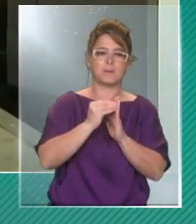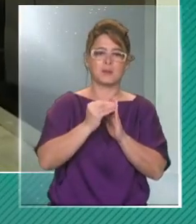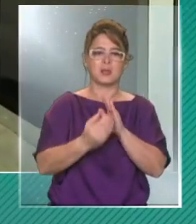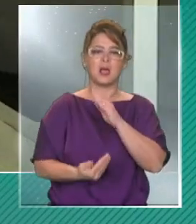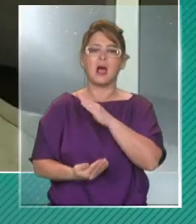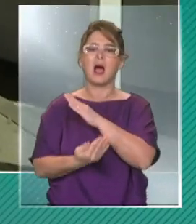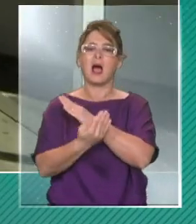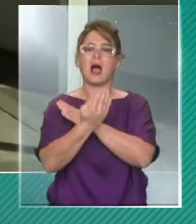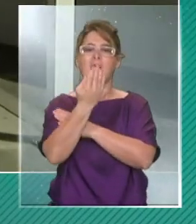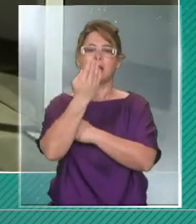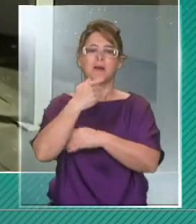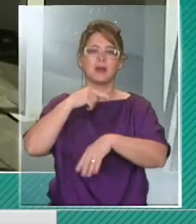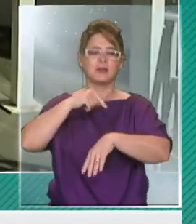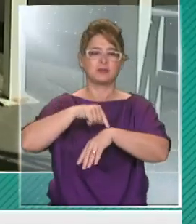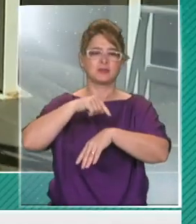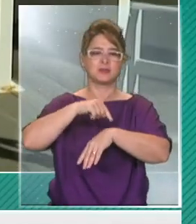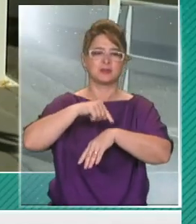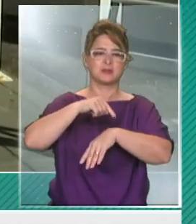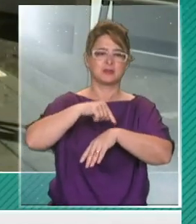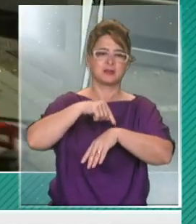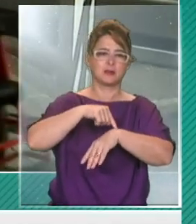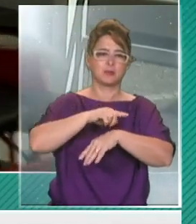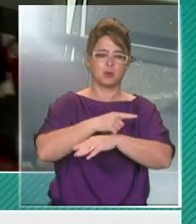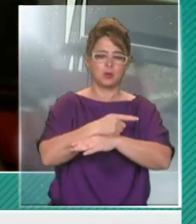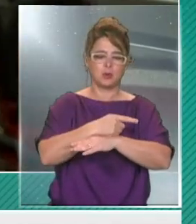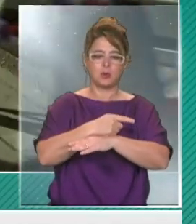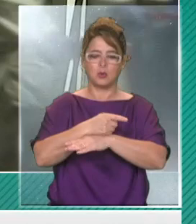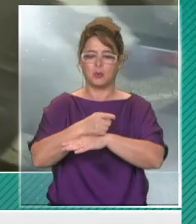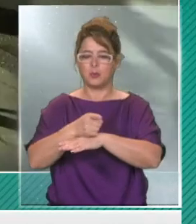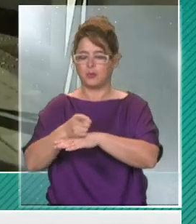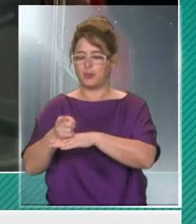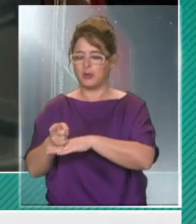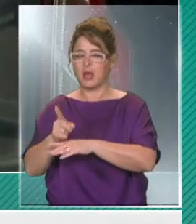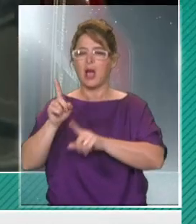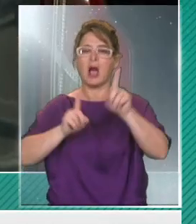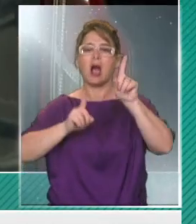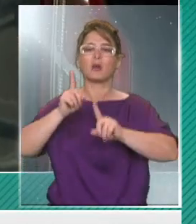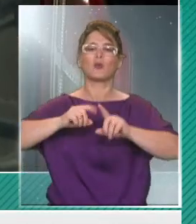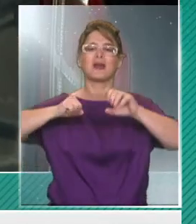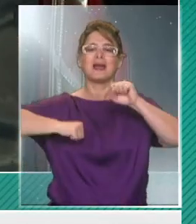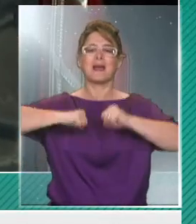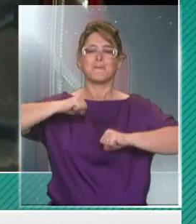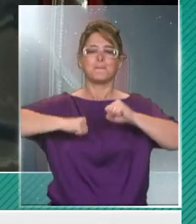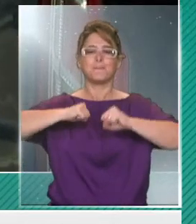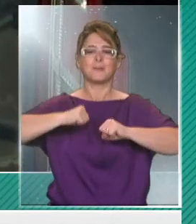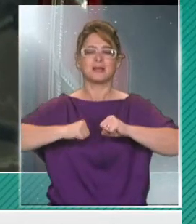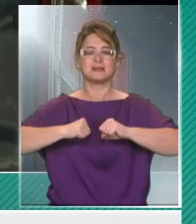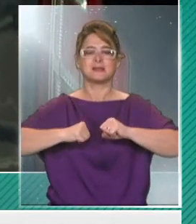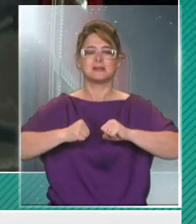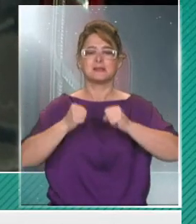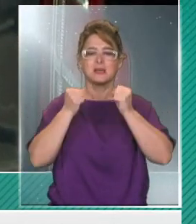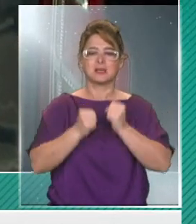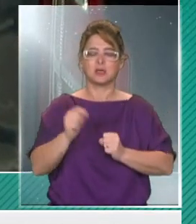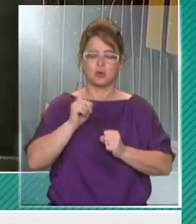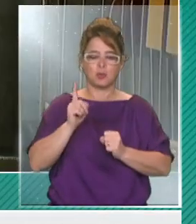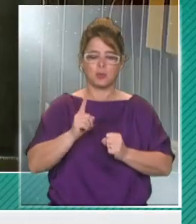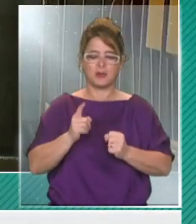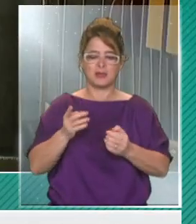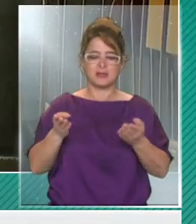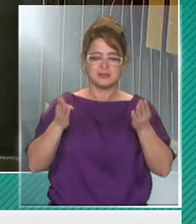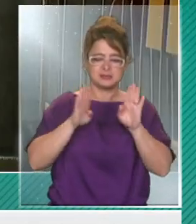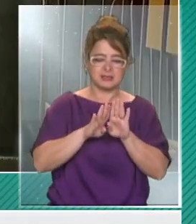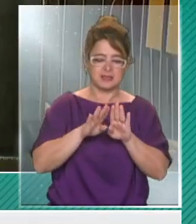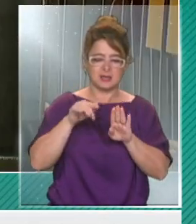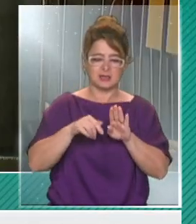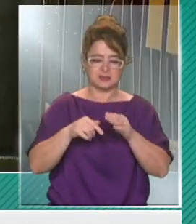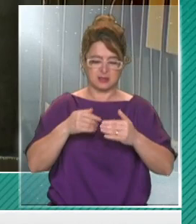se ha dado una prórroga de 24 horas para las empresas que no puedan cerrar de forma directa y lo hagan de manera paulatina. Lo cierto es que